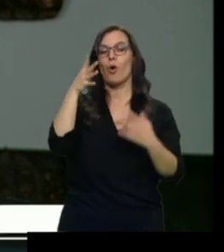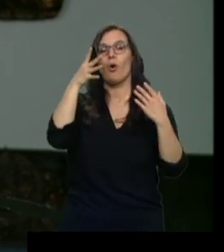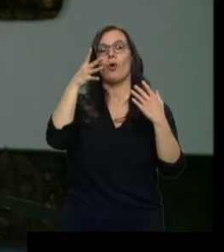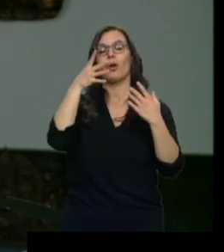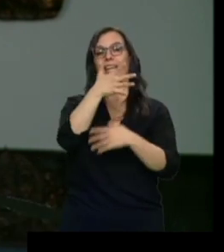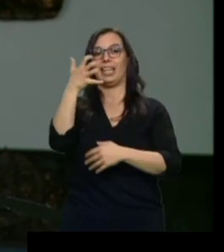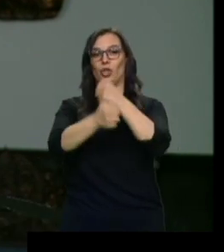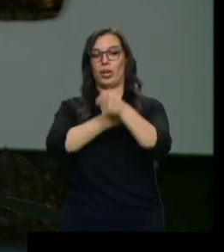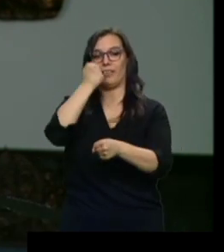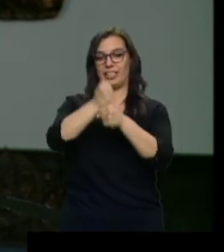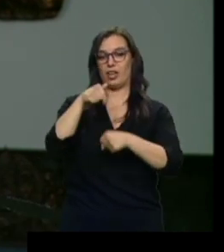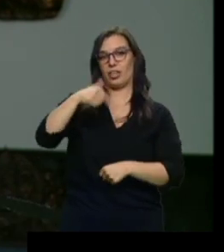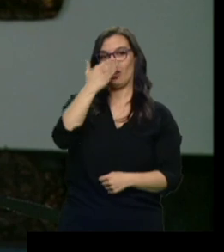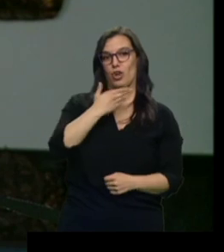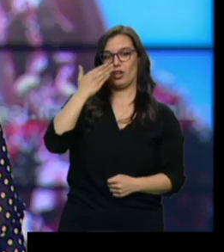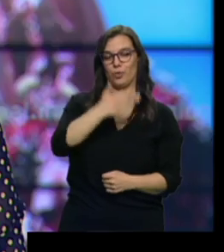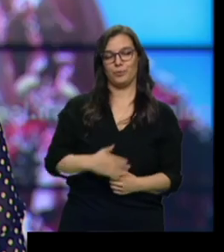aniversario de este colegio.